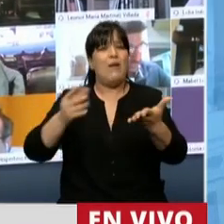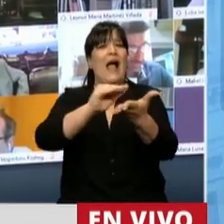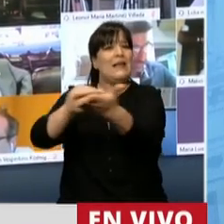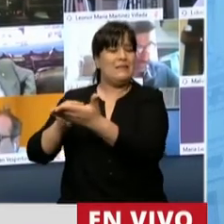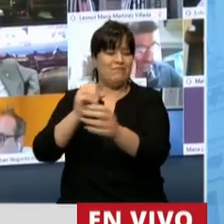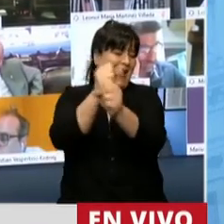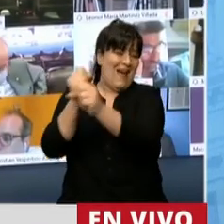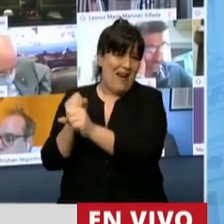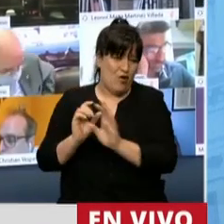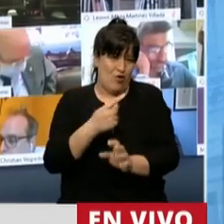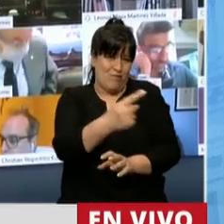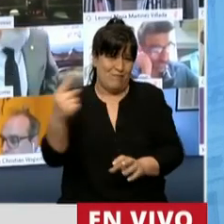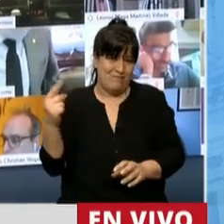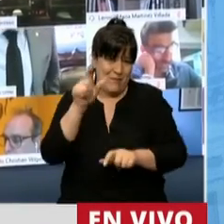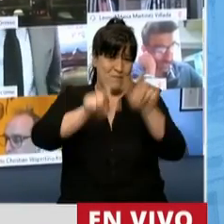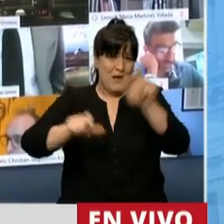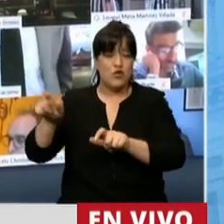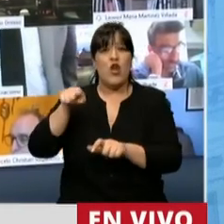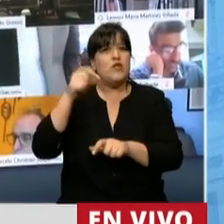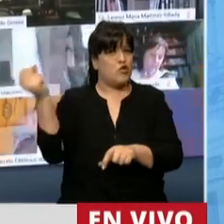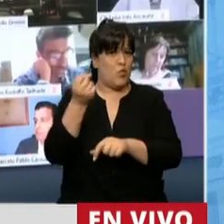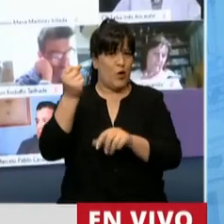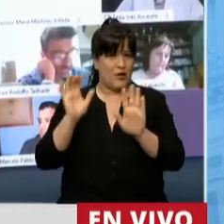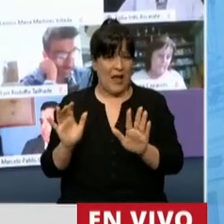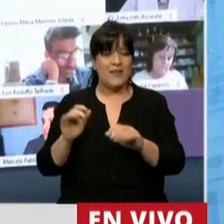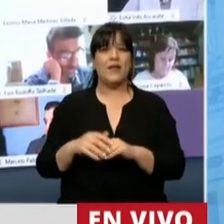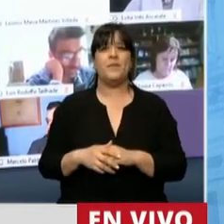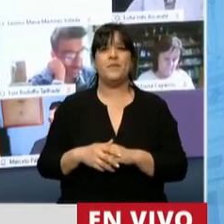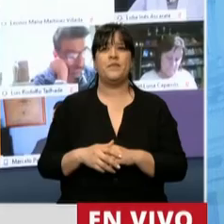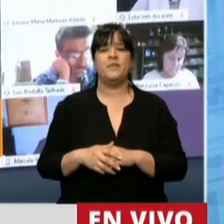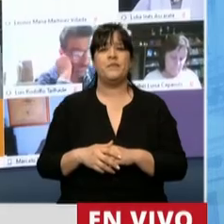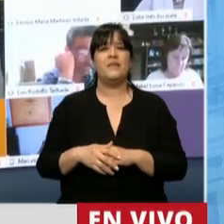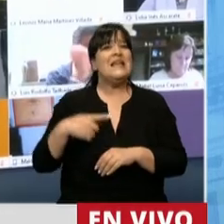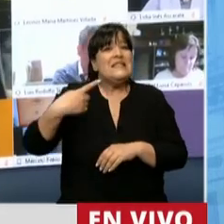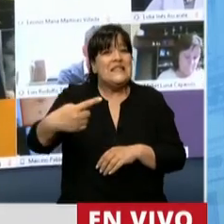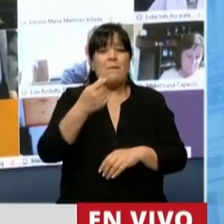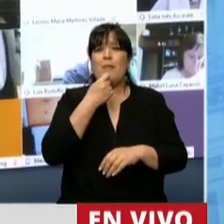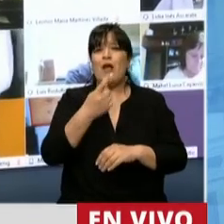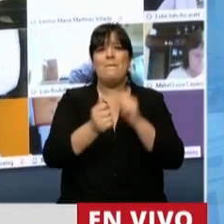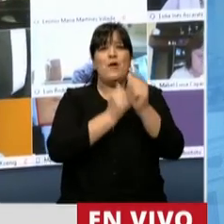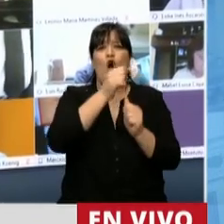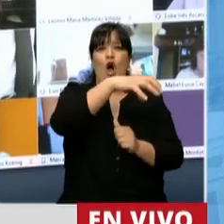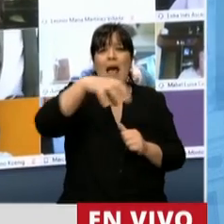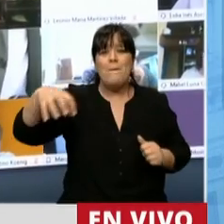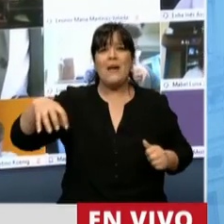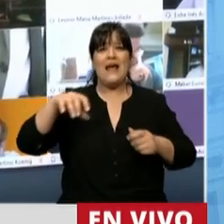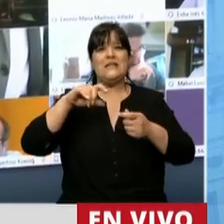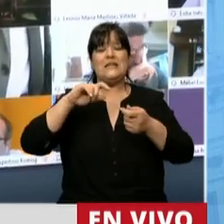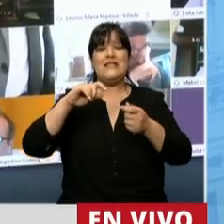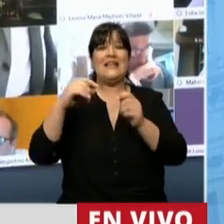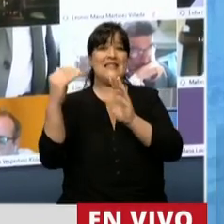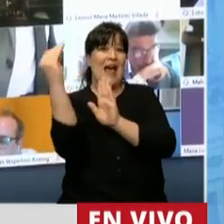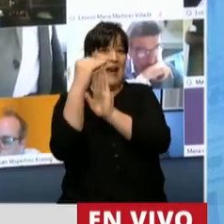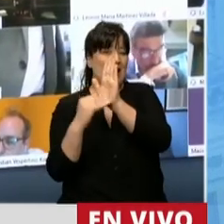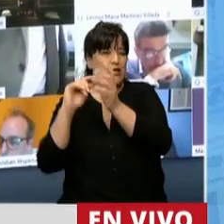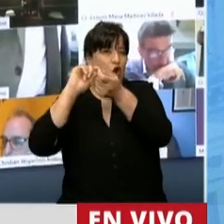que son también muy importantes cada vez que las empresas revaliden su inscripción en el